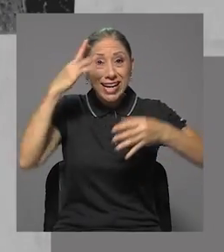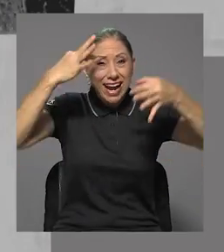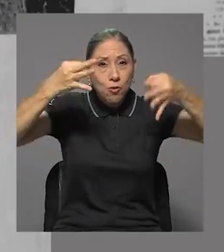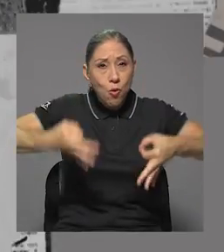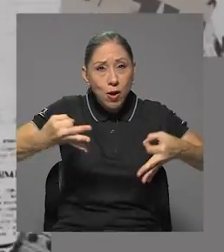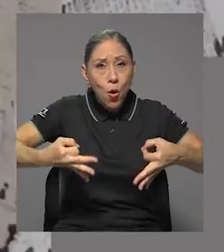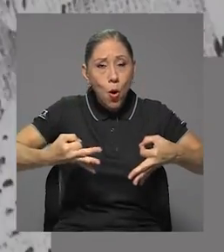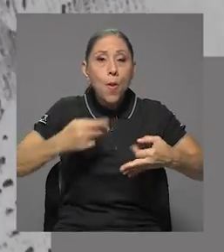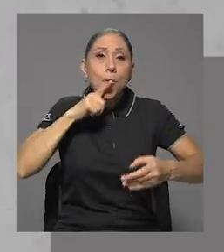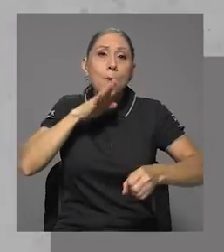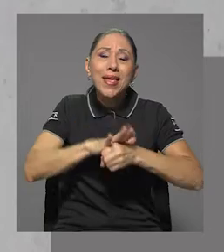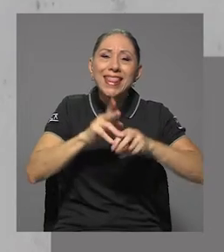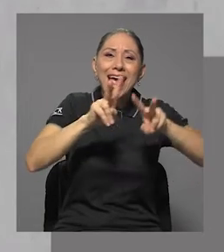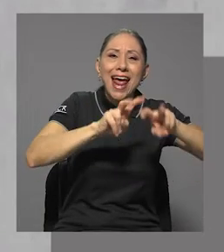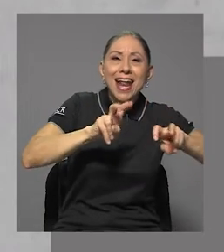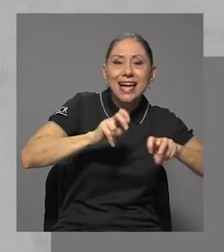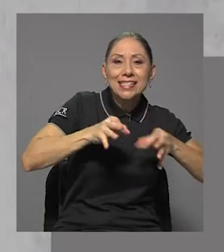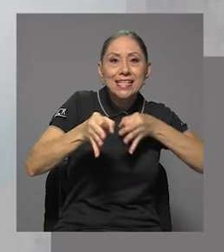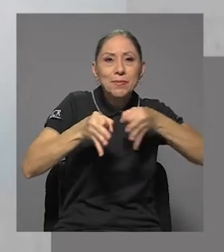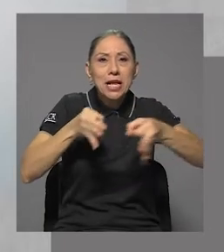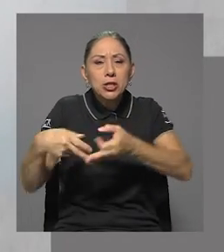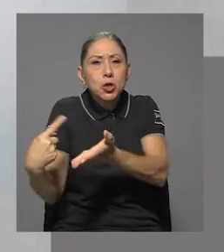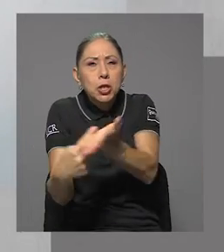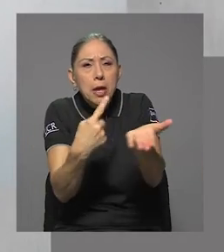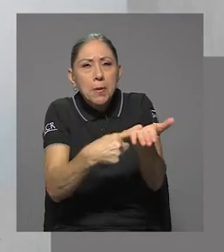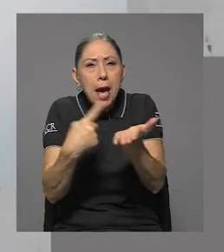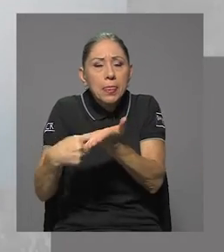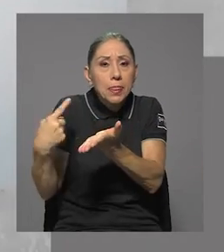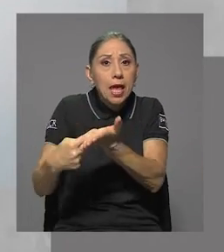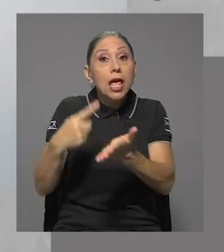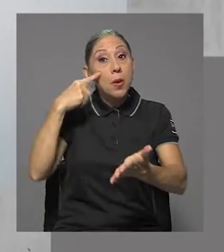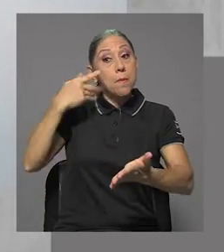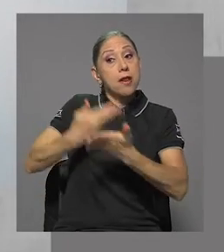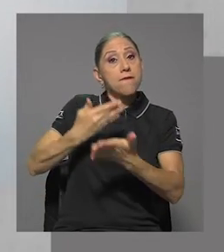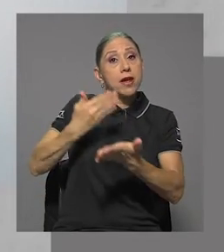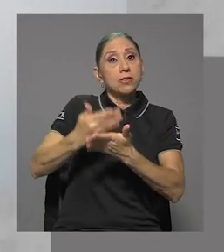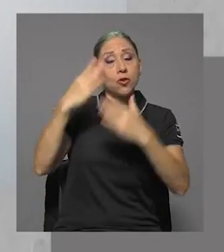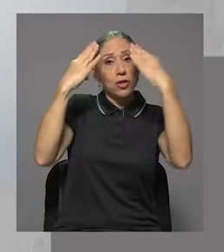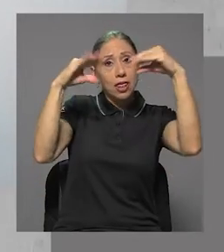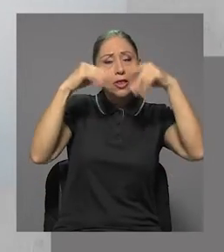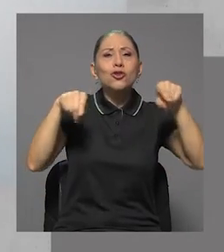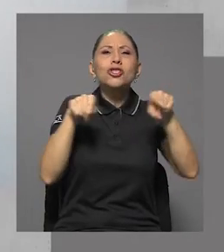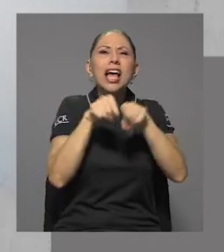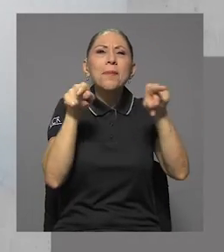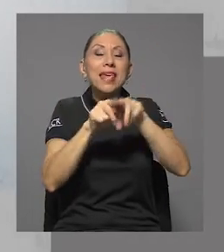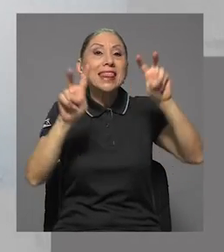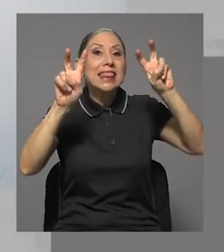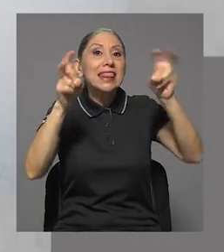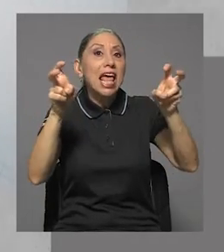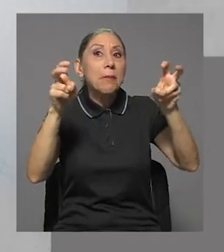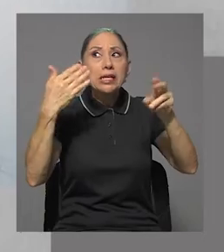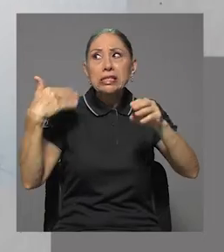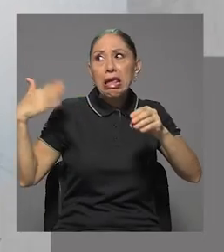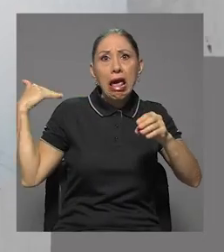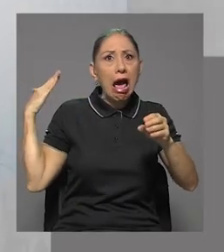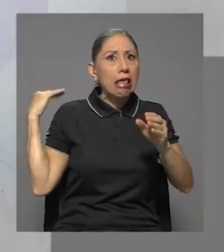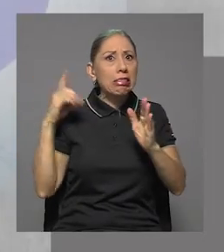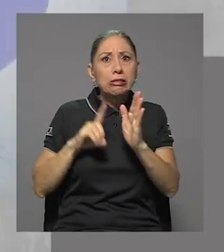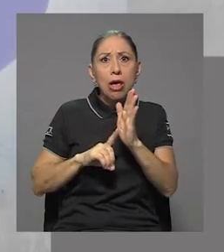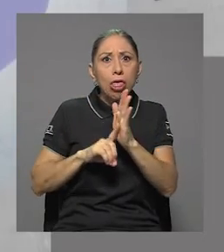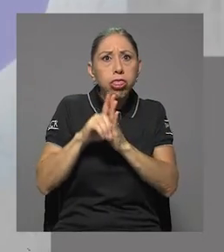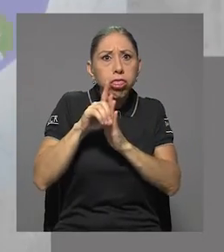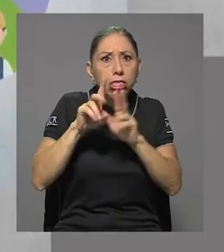análisis, explicación, debate y verificación de datos, así como la profundización en temas poco